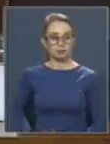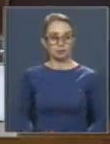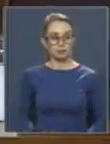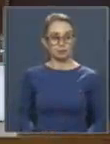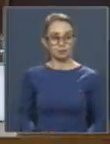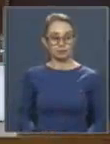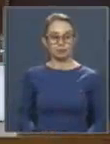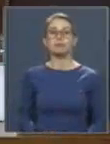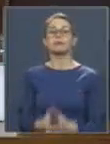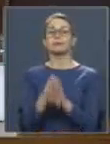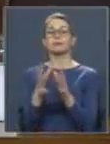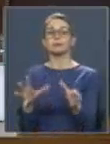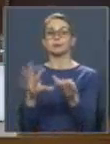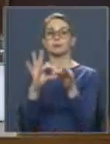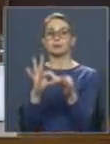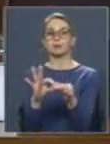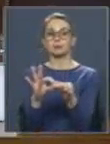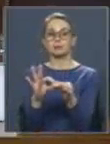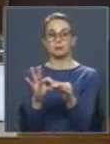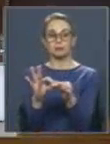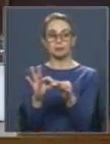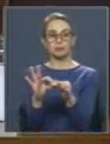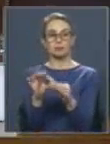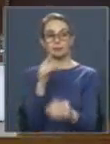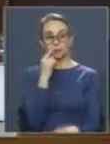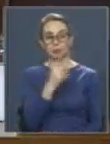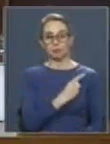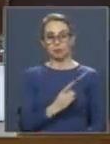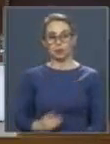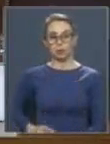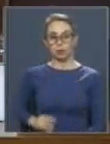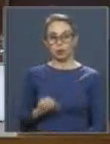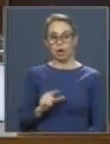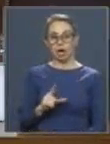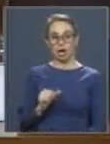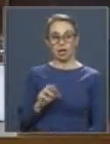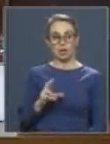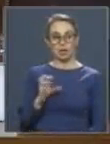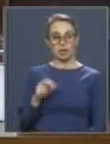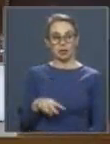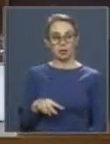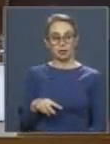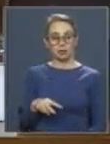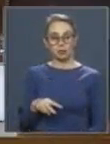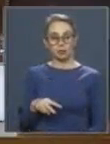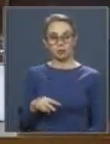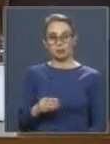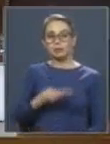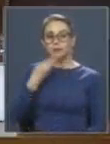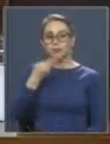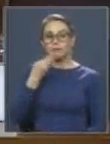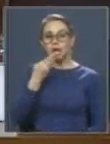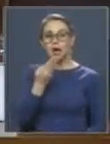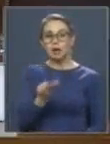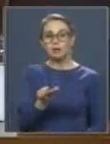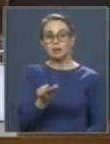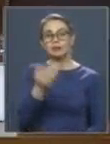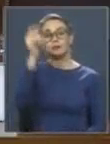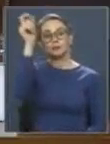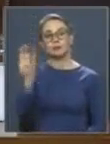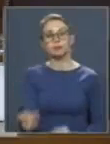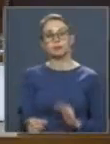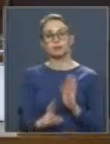Muchas gracias, diputado Alarcón. A continuación, tiene la palabra el